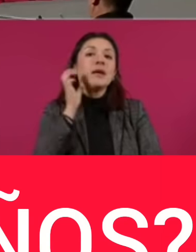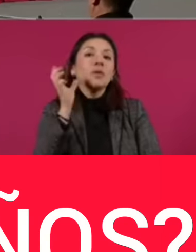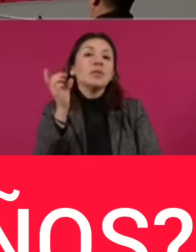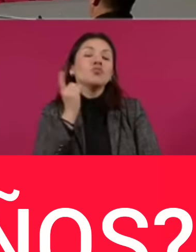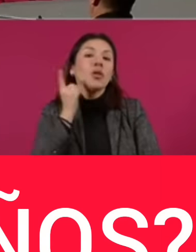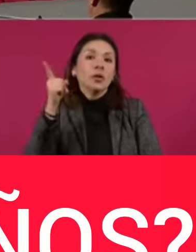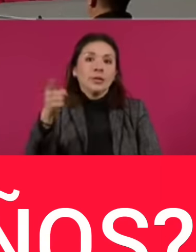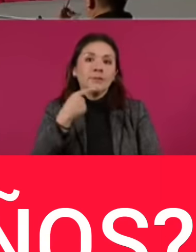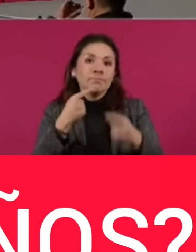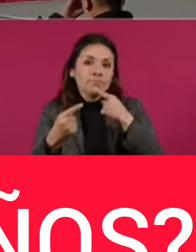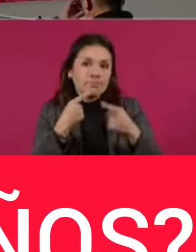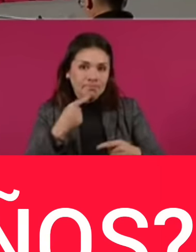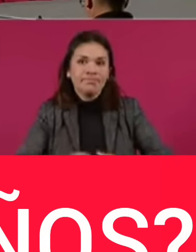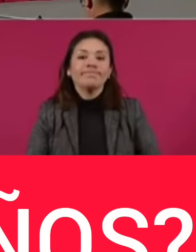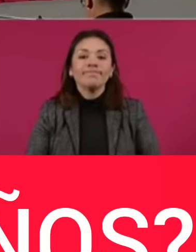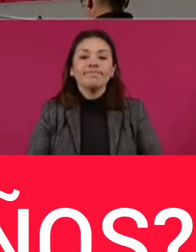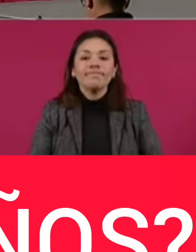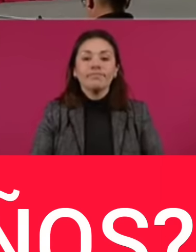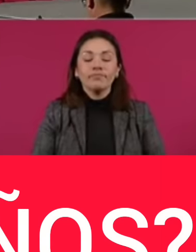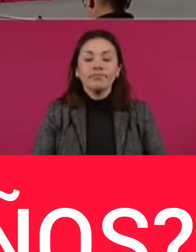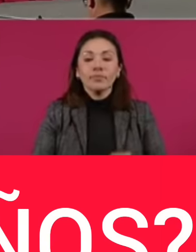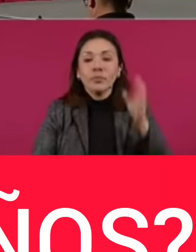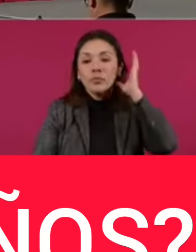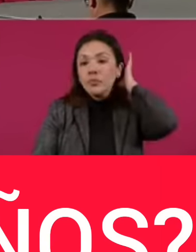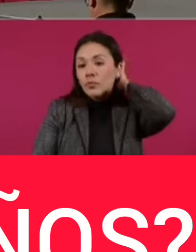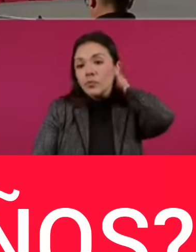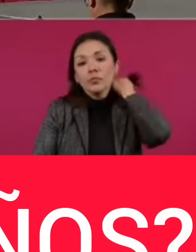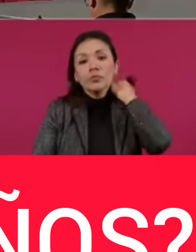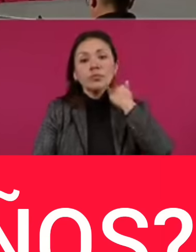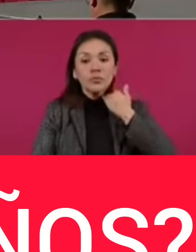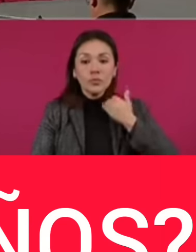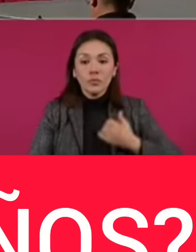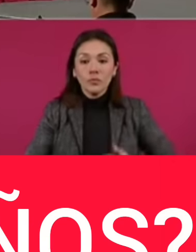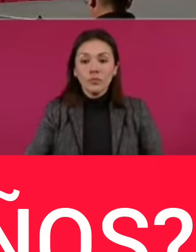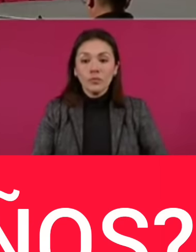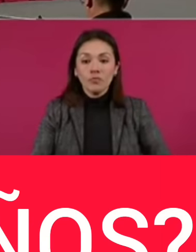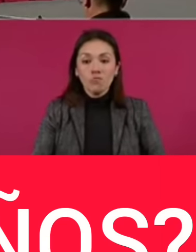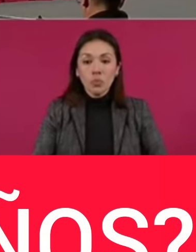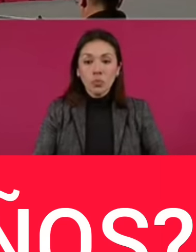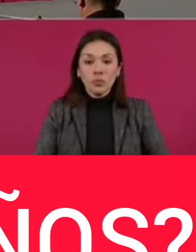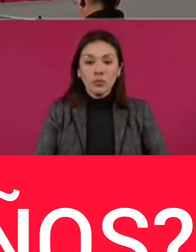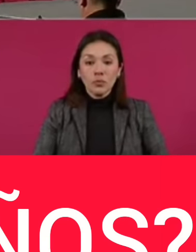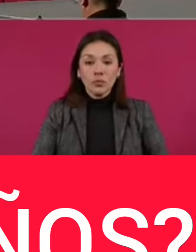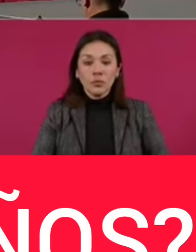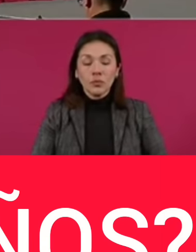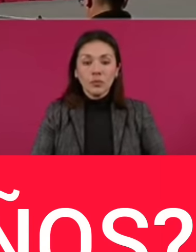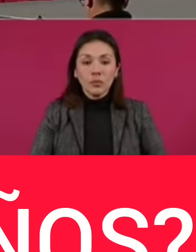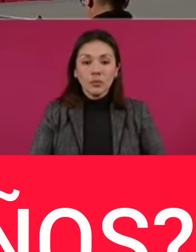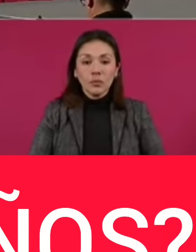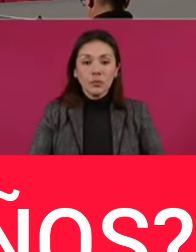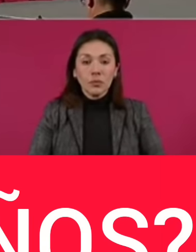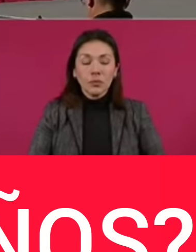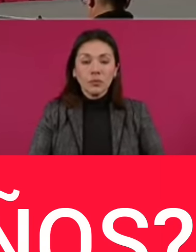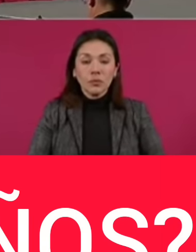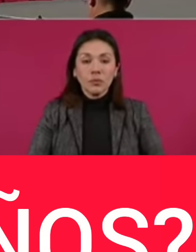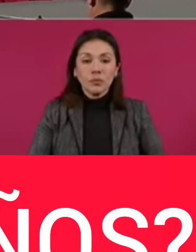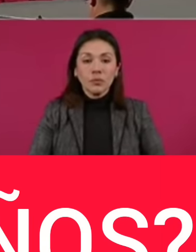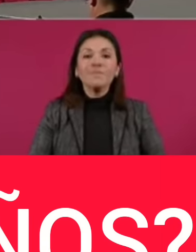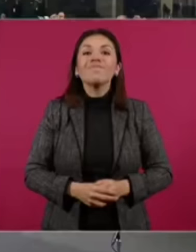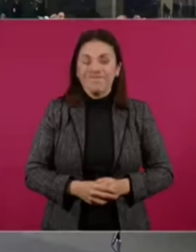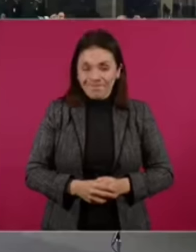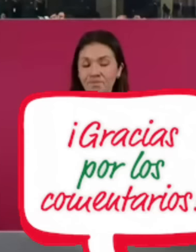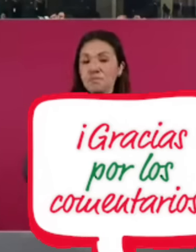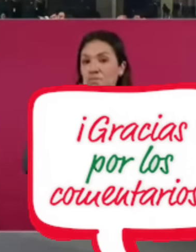Adelante Ariadna. Suscríbete, comparte y regálame tu like. Mucha atención. Con su